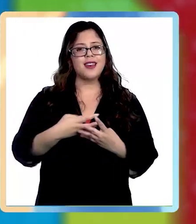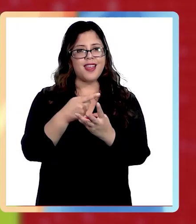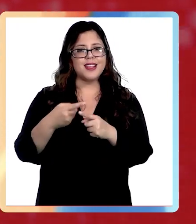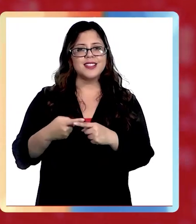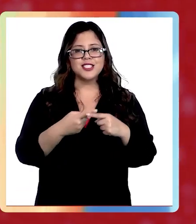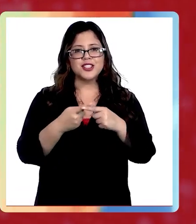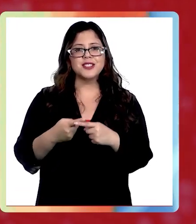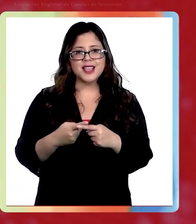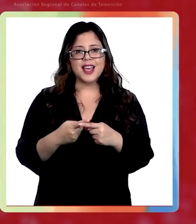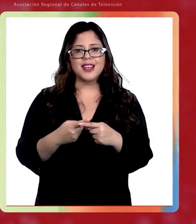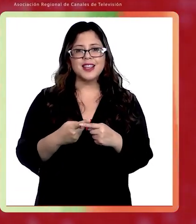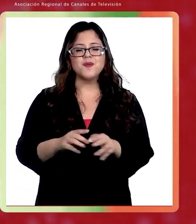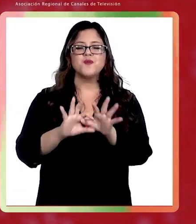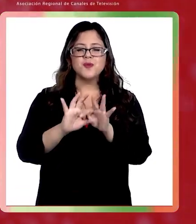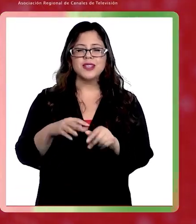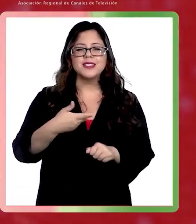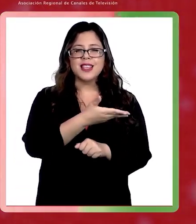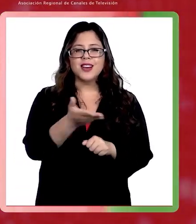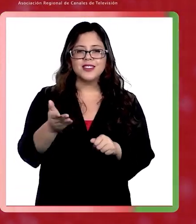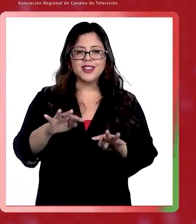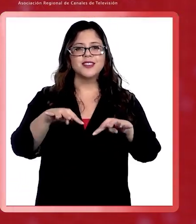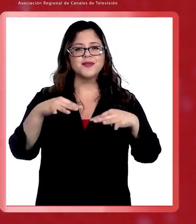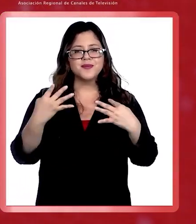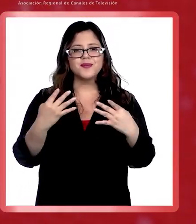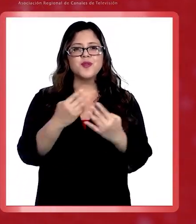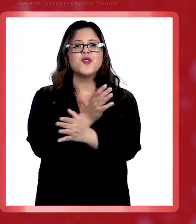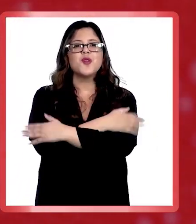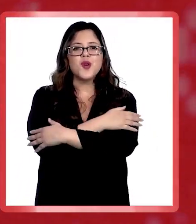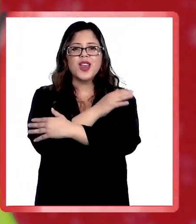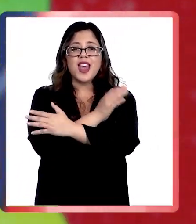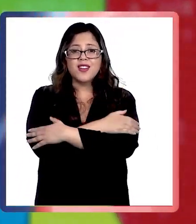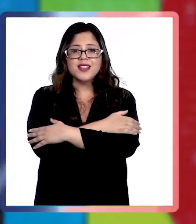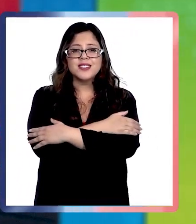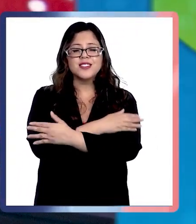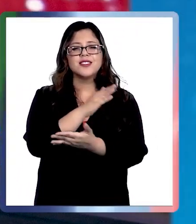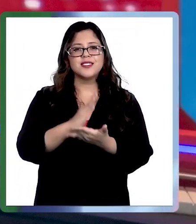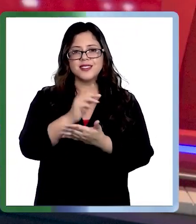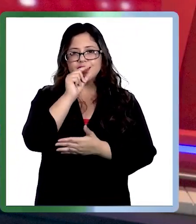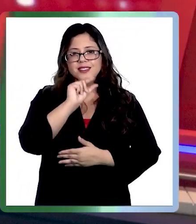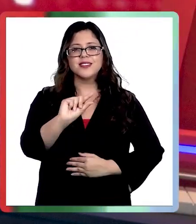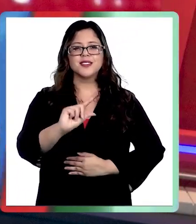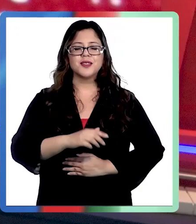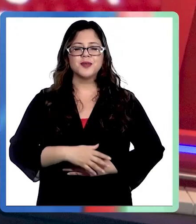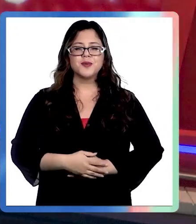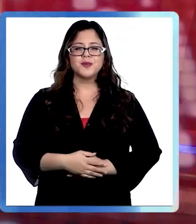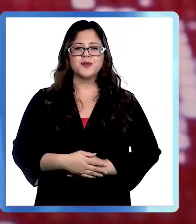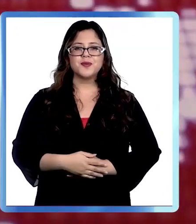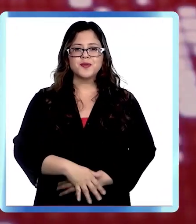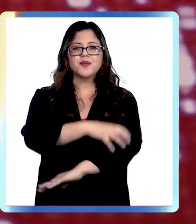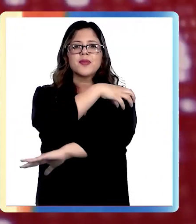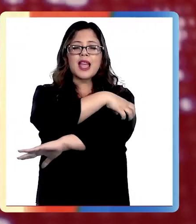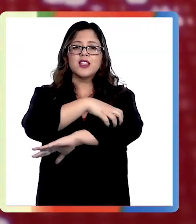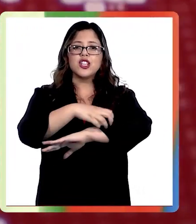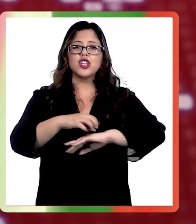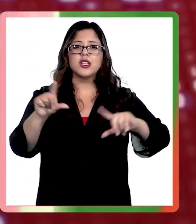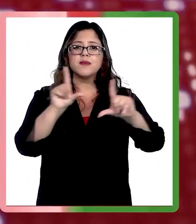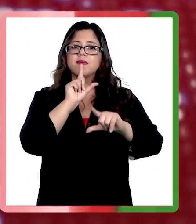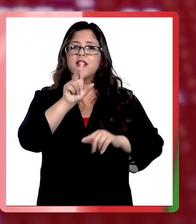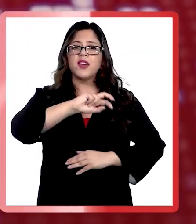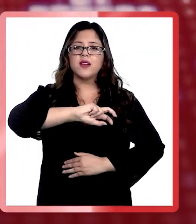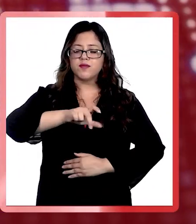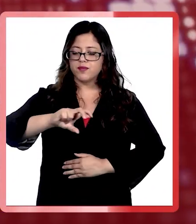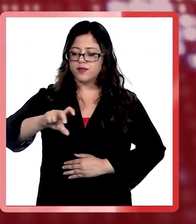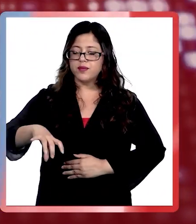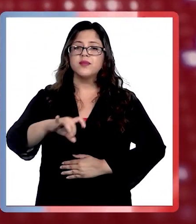en las redes sociales. Como siempre, muchísimas gracias por acompañarnos. Les mandamos un abrazo y hasta pronto. Asociación Regional de